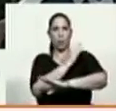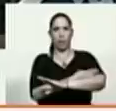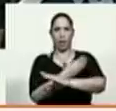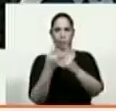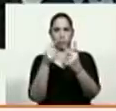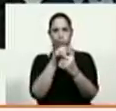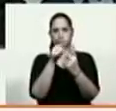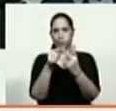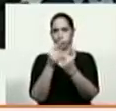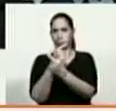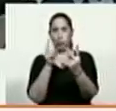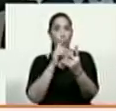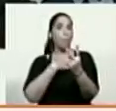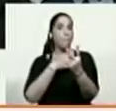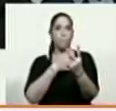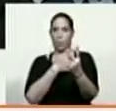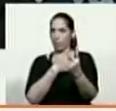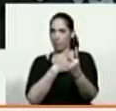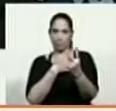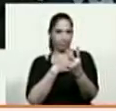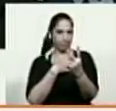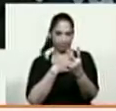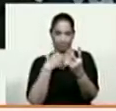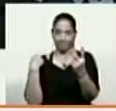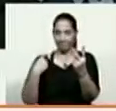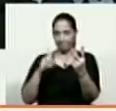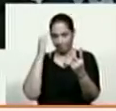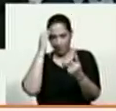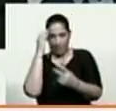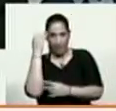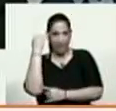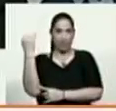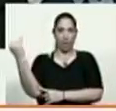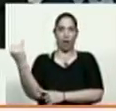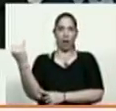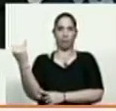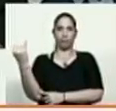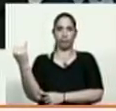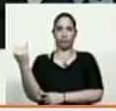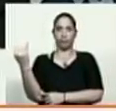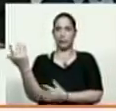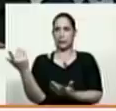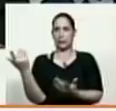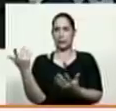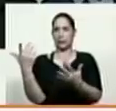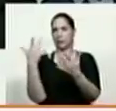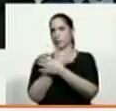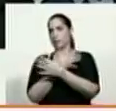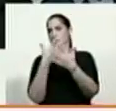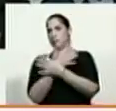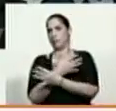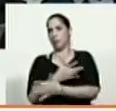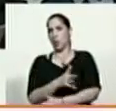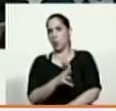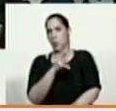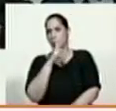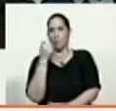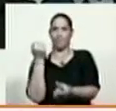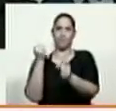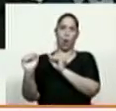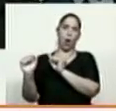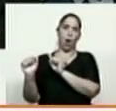simultáneamente para que tengan una idea de lo absurdo, de lo grotesco, de lo repudiable